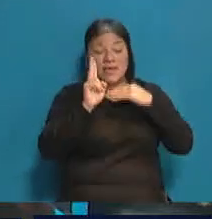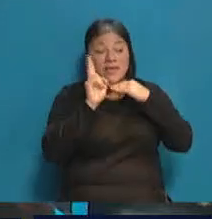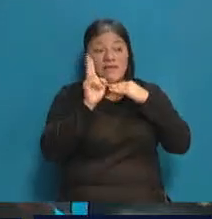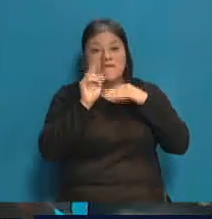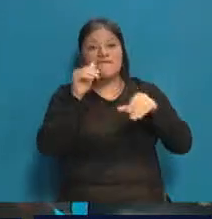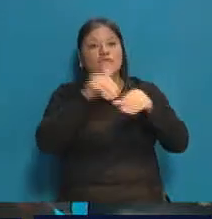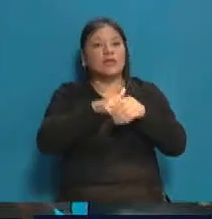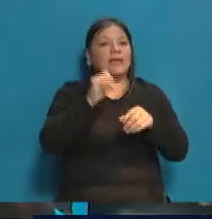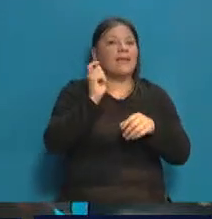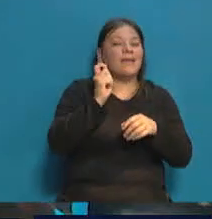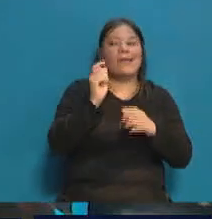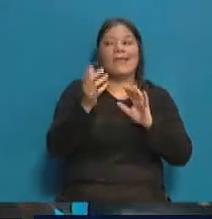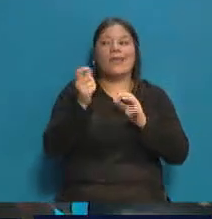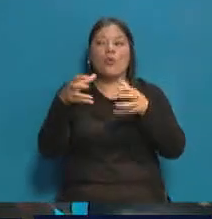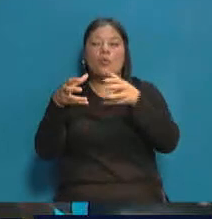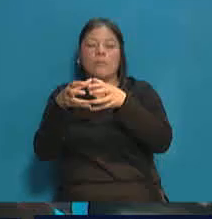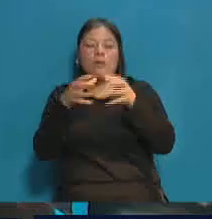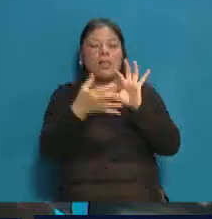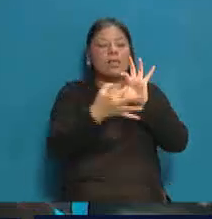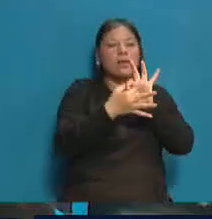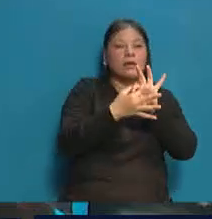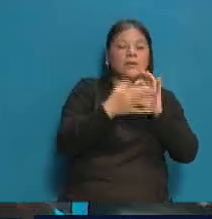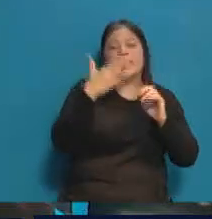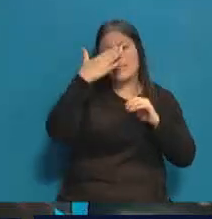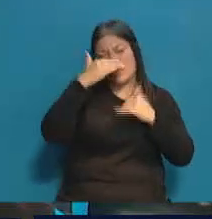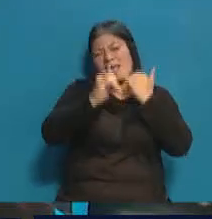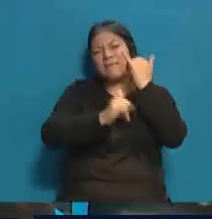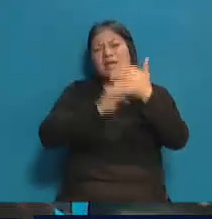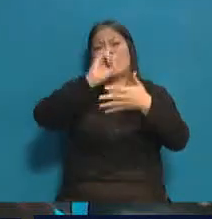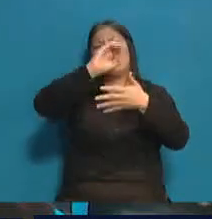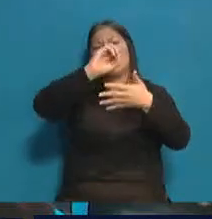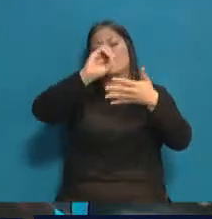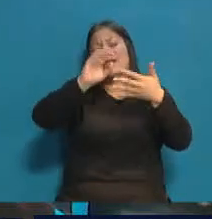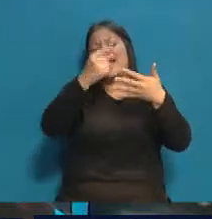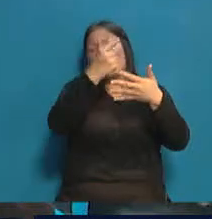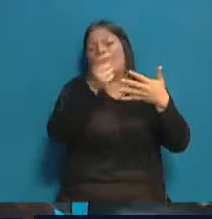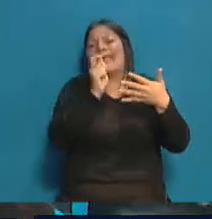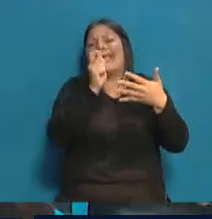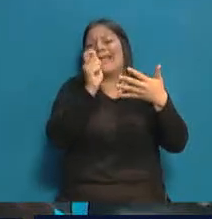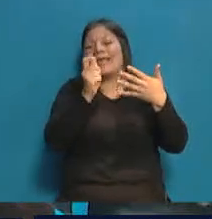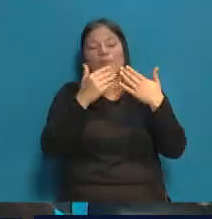señora. Y después les traigo algunos nombres, apellidos. Bueno, el árbol genealógico de la política, me gustó. Exactamente. Muchas gracias.